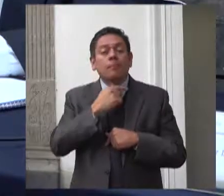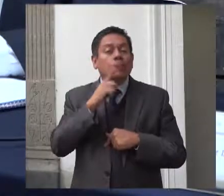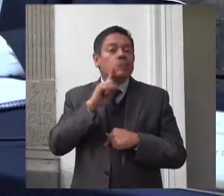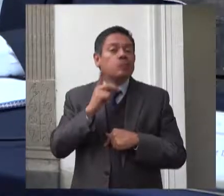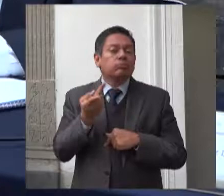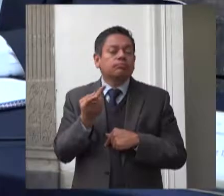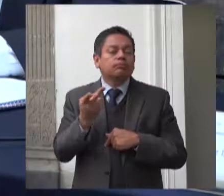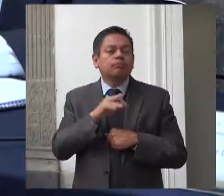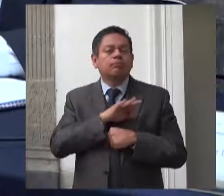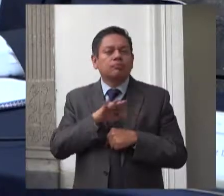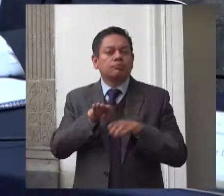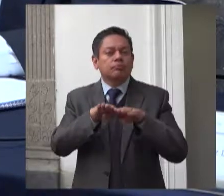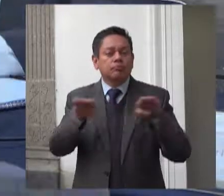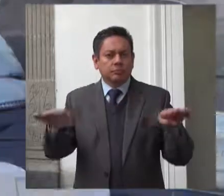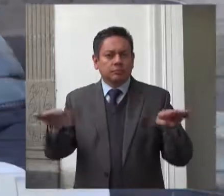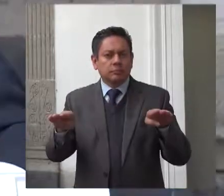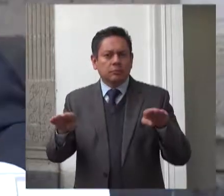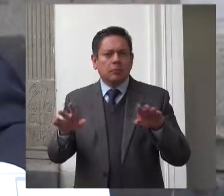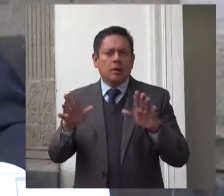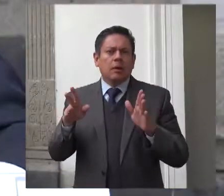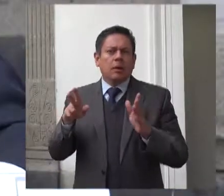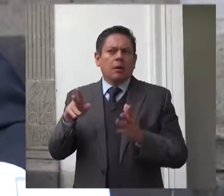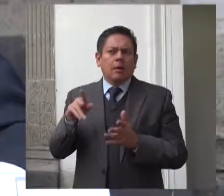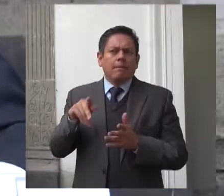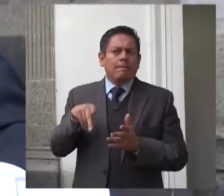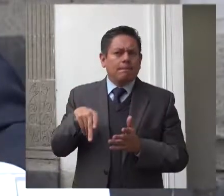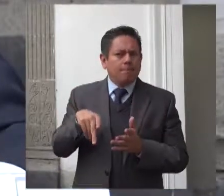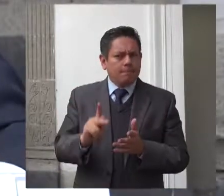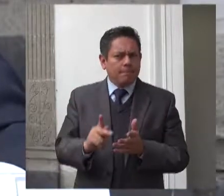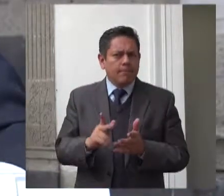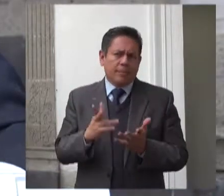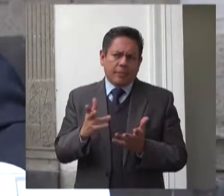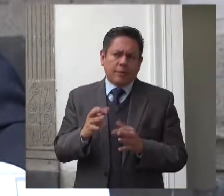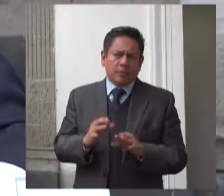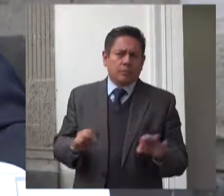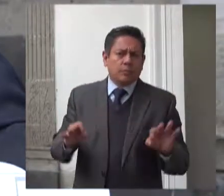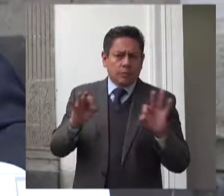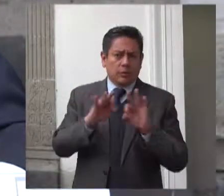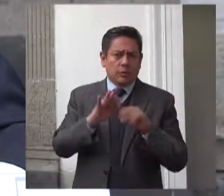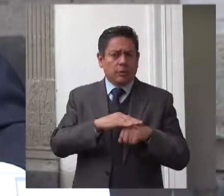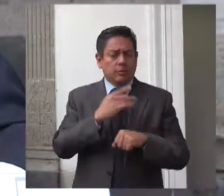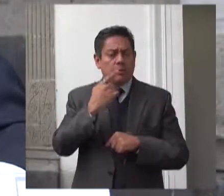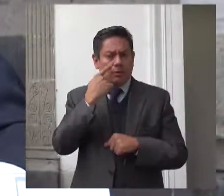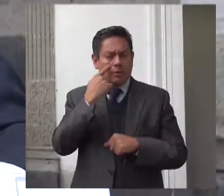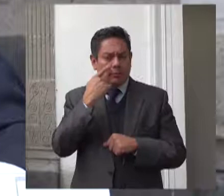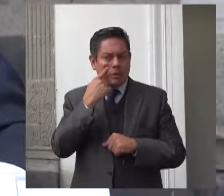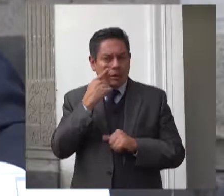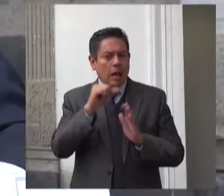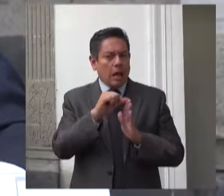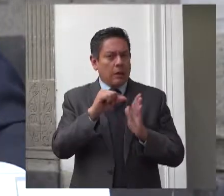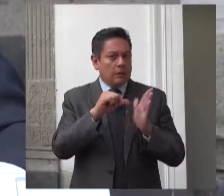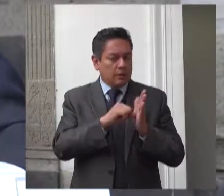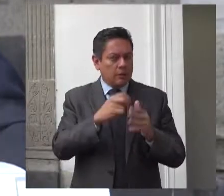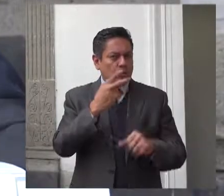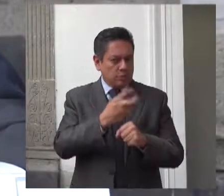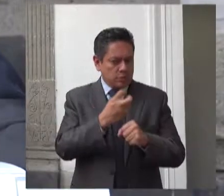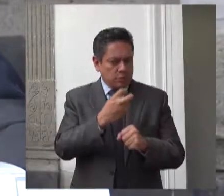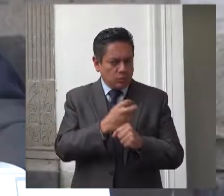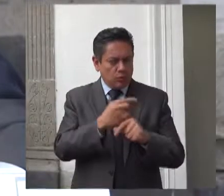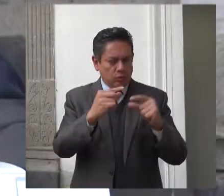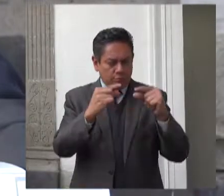resulta relevante, toda vez que de conformidad con los artículos segundo, fracción tres,